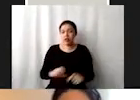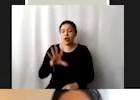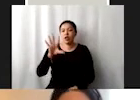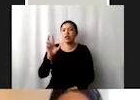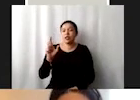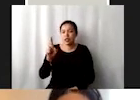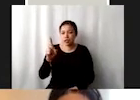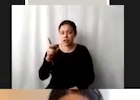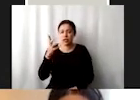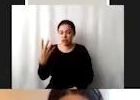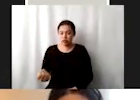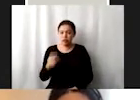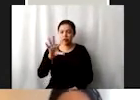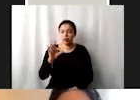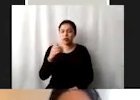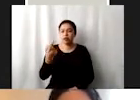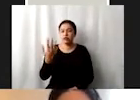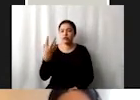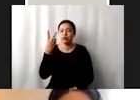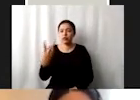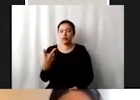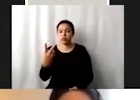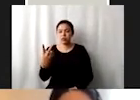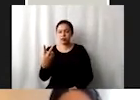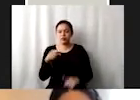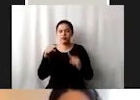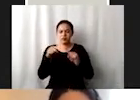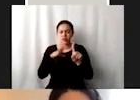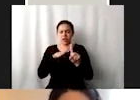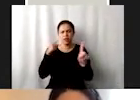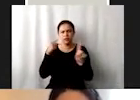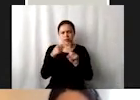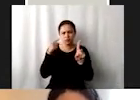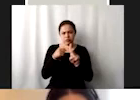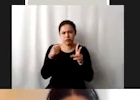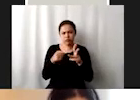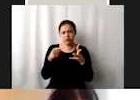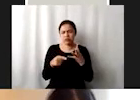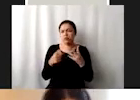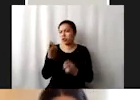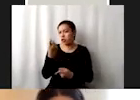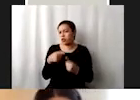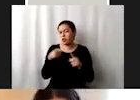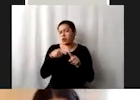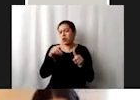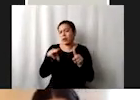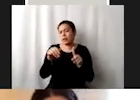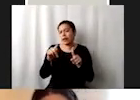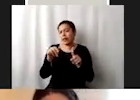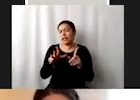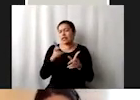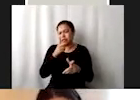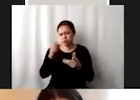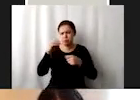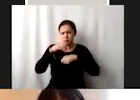de la resolución de la Agenda 2030 hay un objetivo tal cual que en una de las metas lo menciono explícitamente